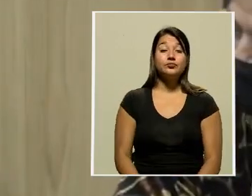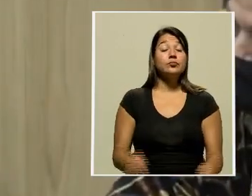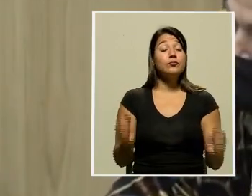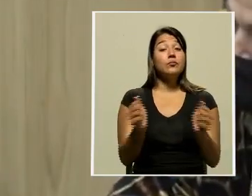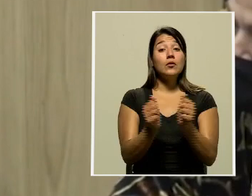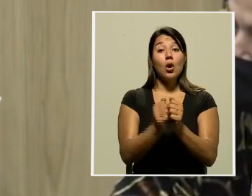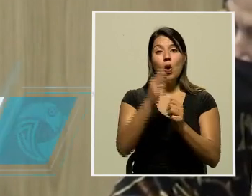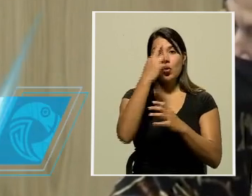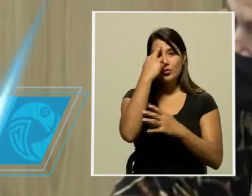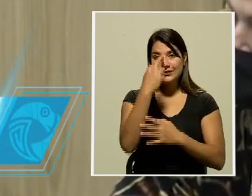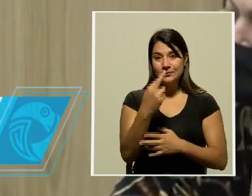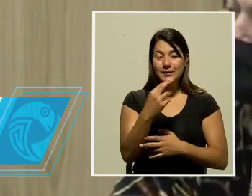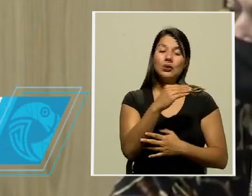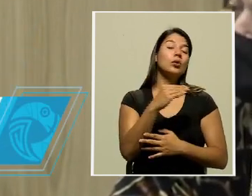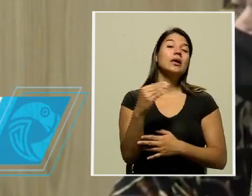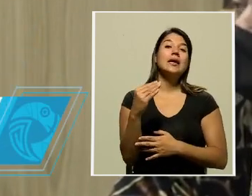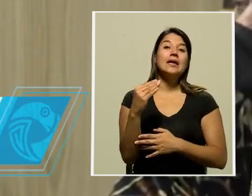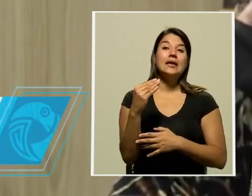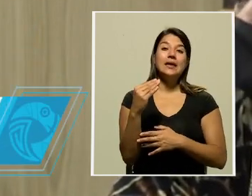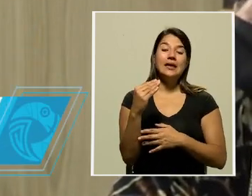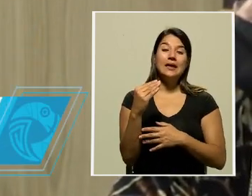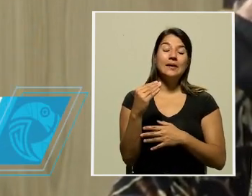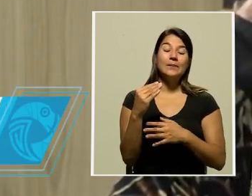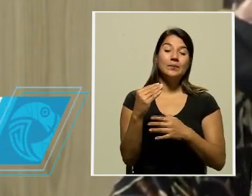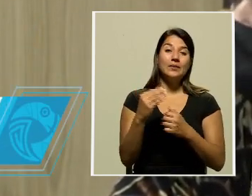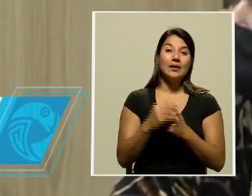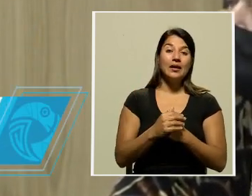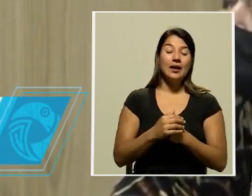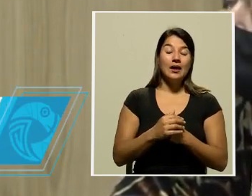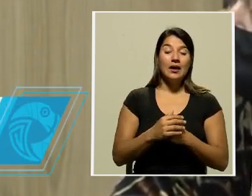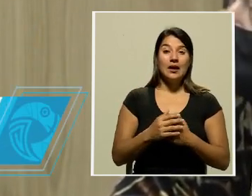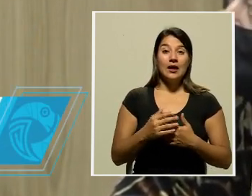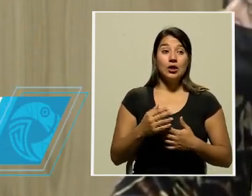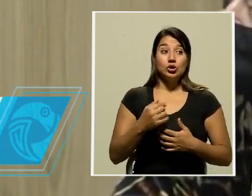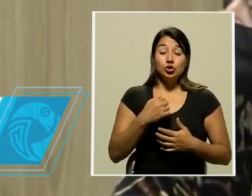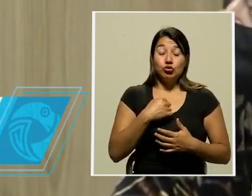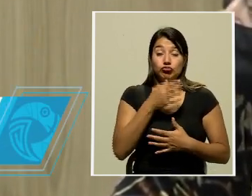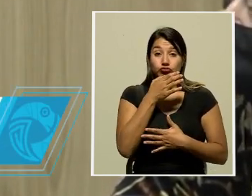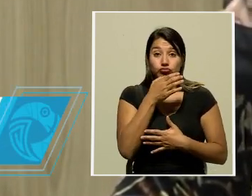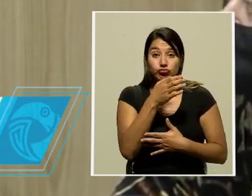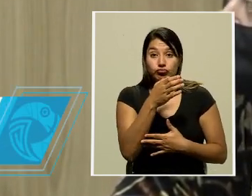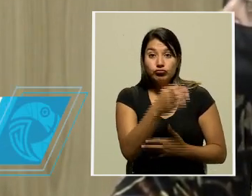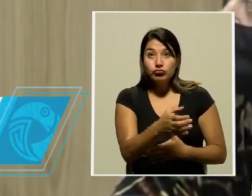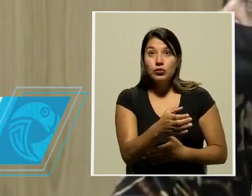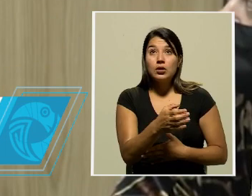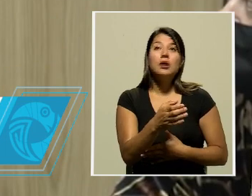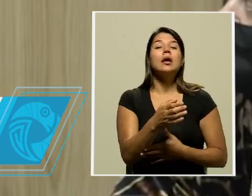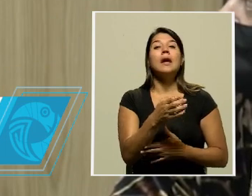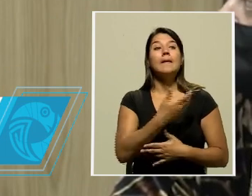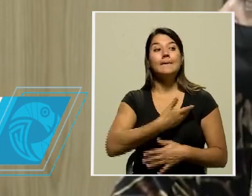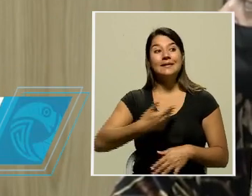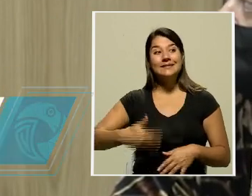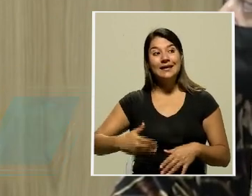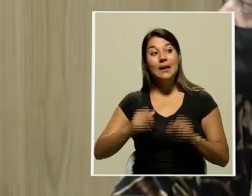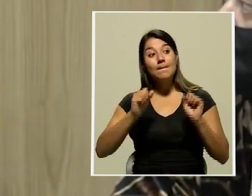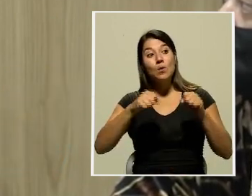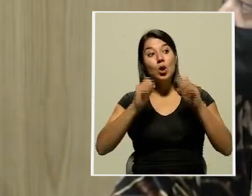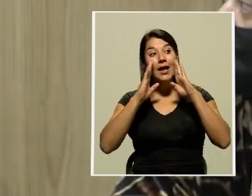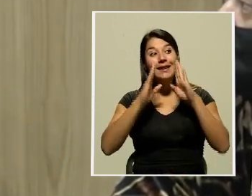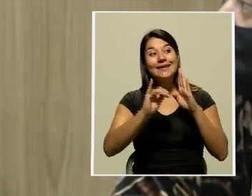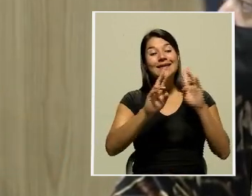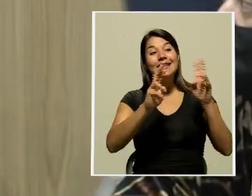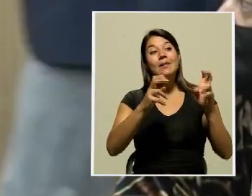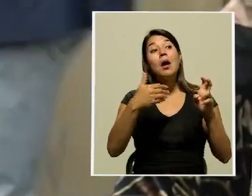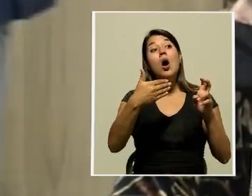Respetuosamente y en materia de cortesía parlamentaria, me sugiero, presidente, que se vea una vez que él esté en el país, en